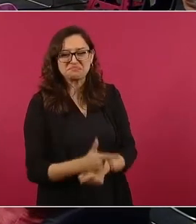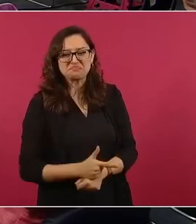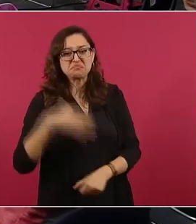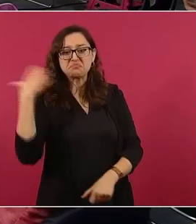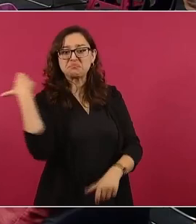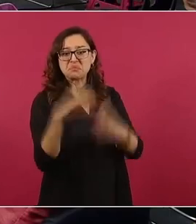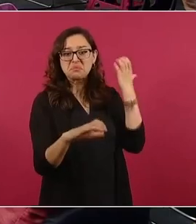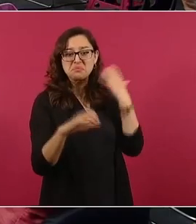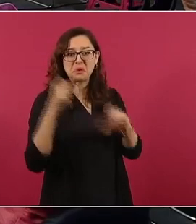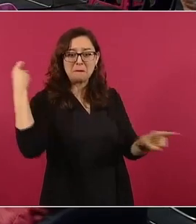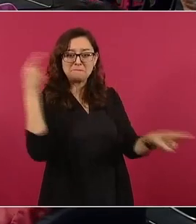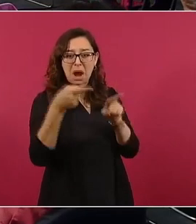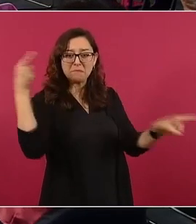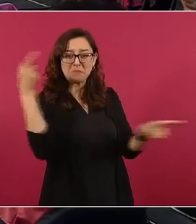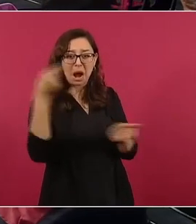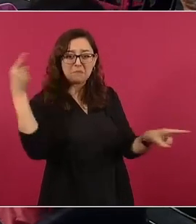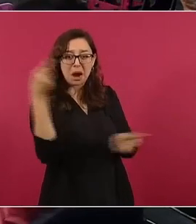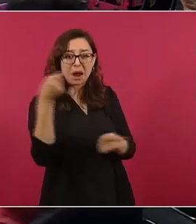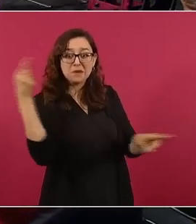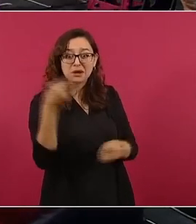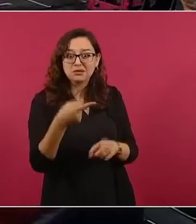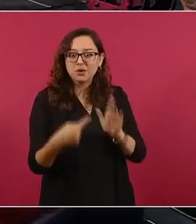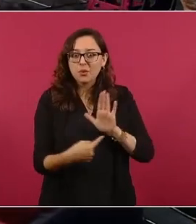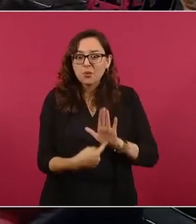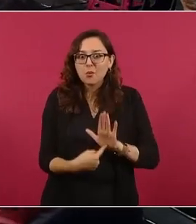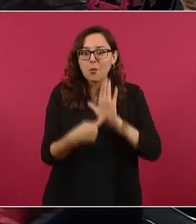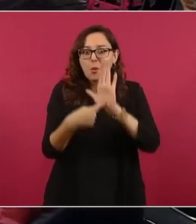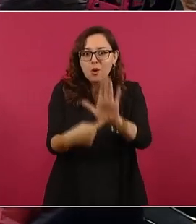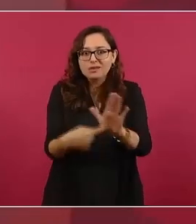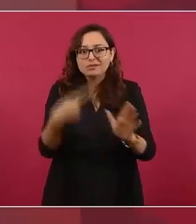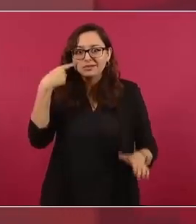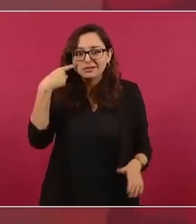Pero es así general,